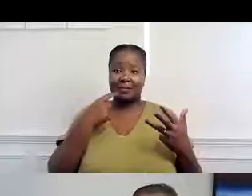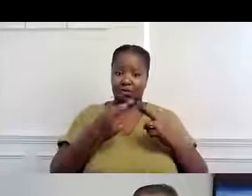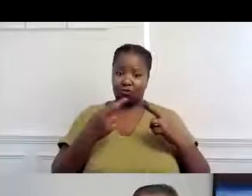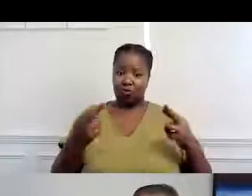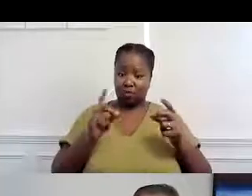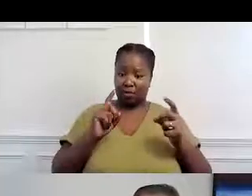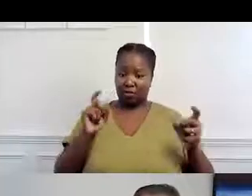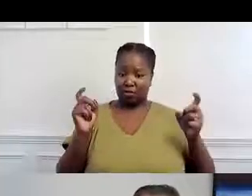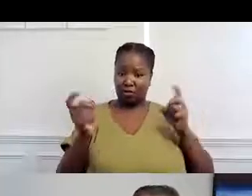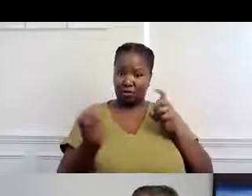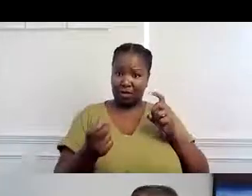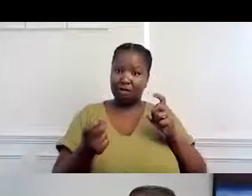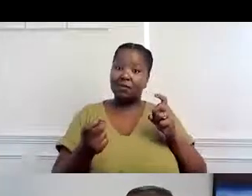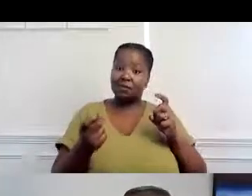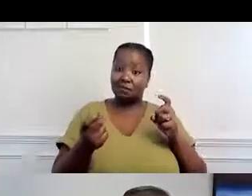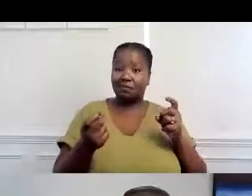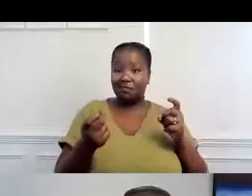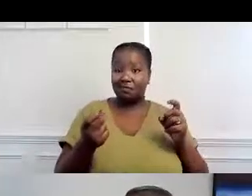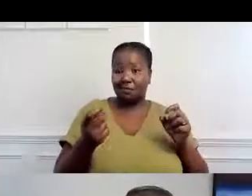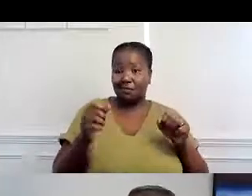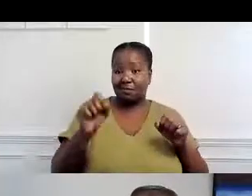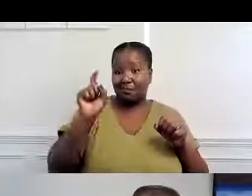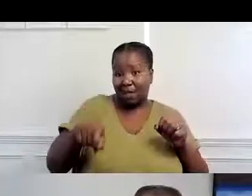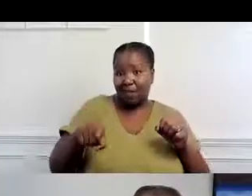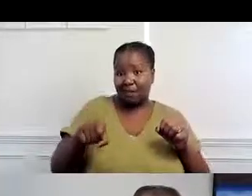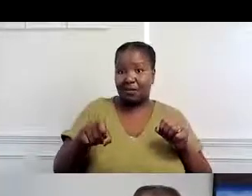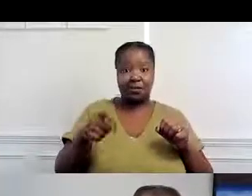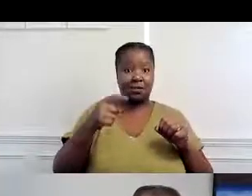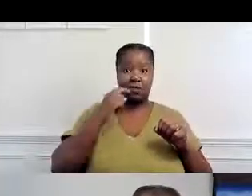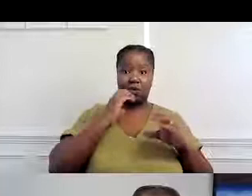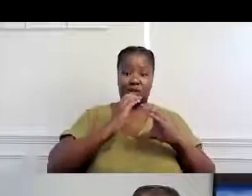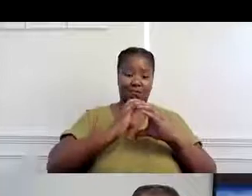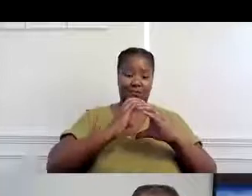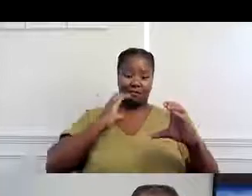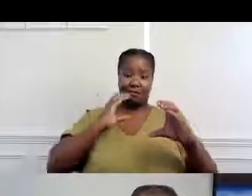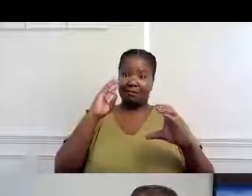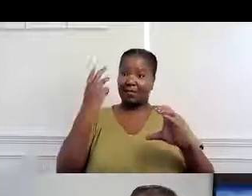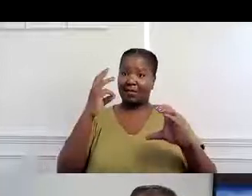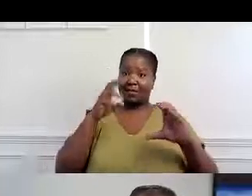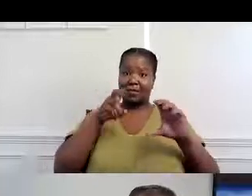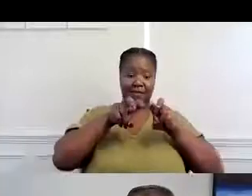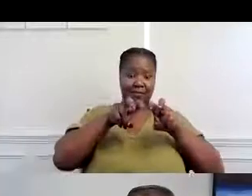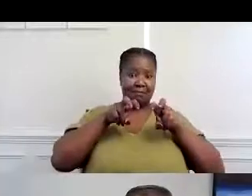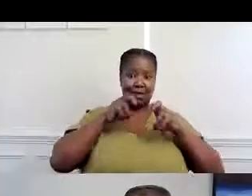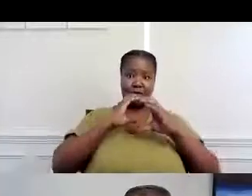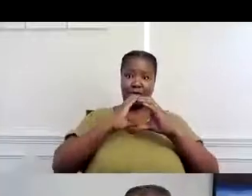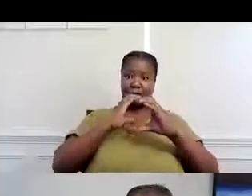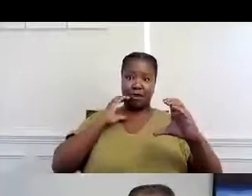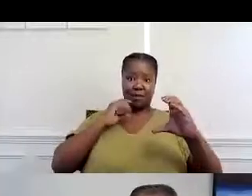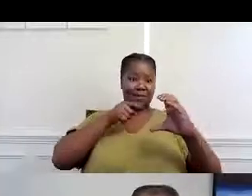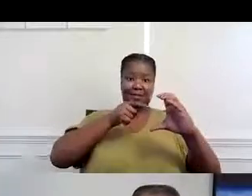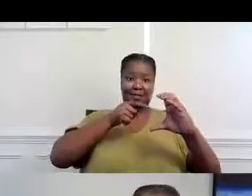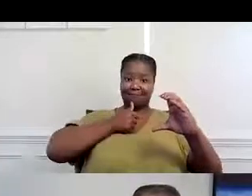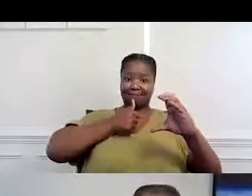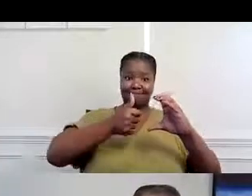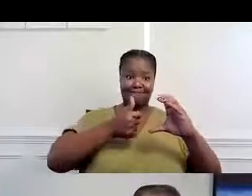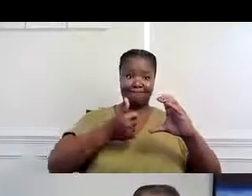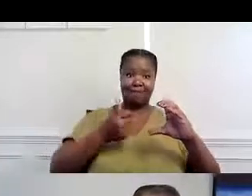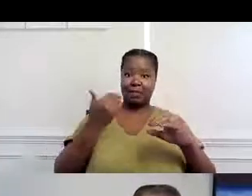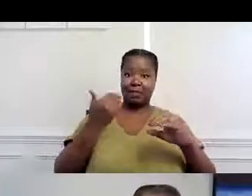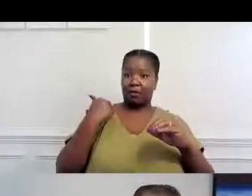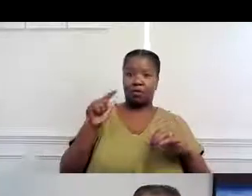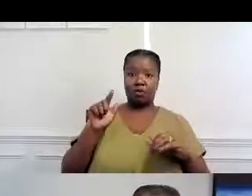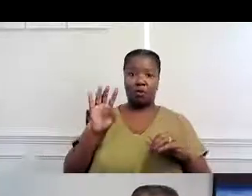recursos. Tal vez hay que hacer algún cambio. Hablamos, por ejemplo, de los autobuses. ¿Verdad? Autobuses de 16 pasajeros. Tal vez